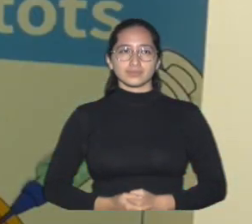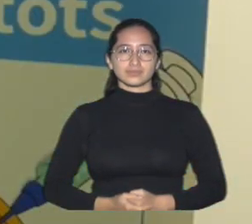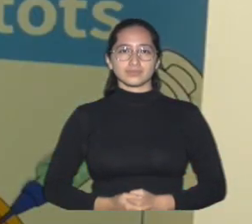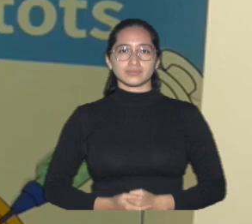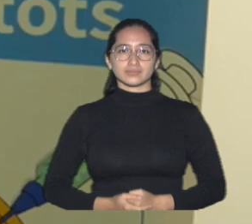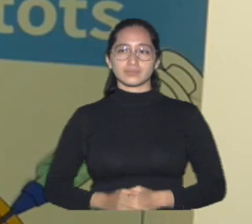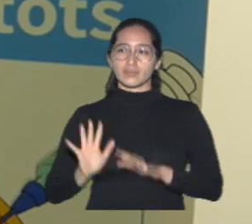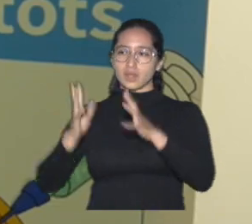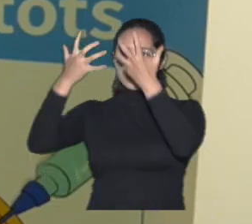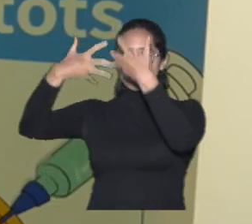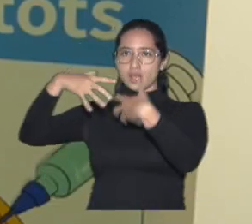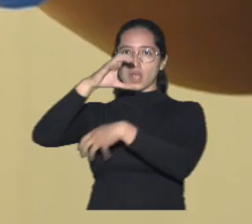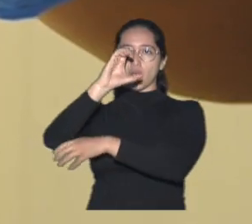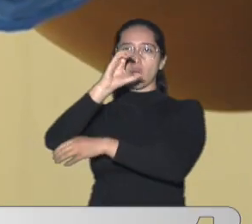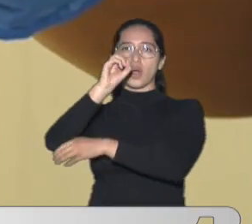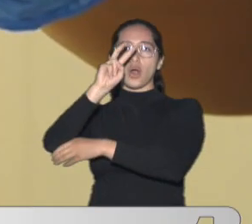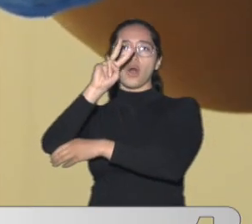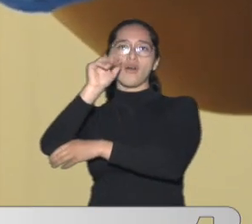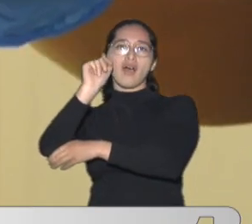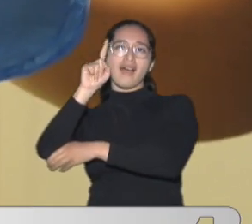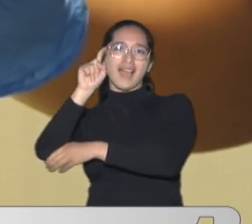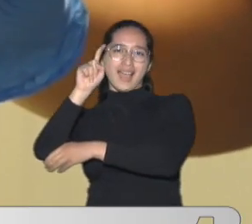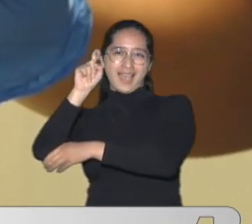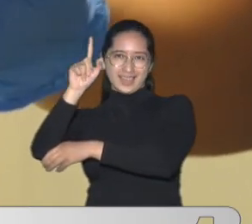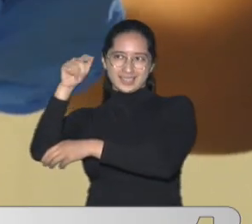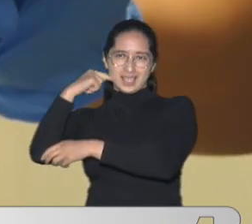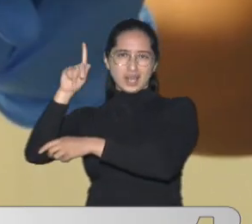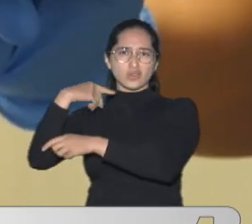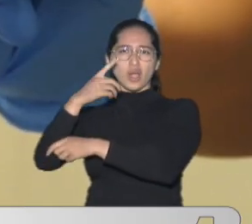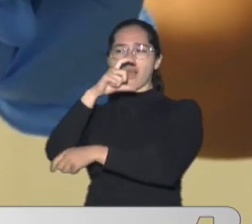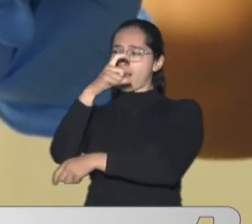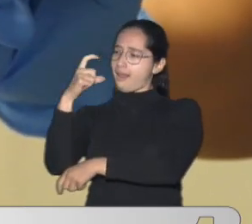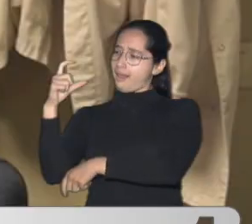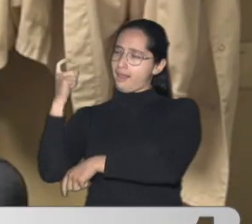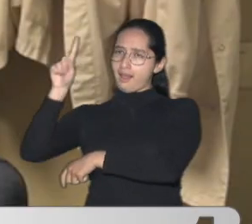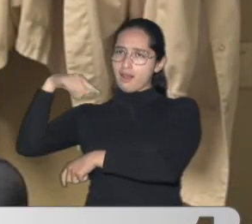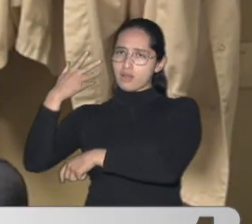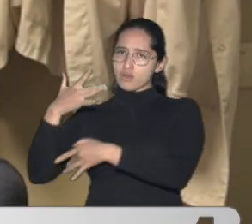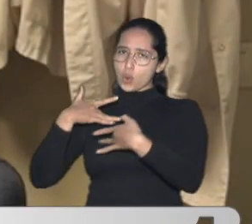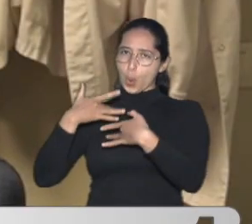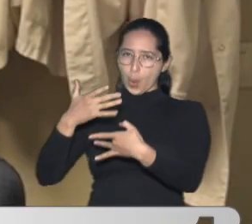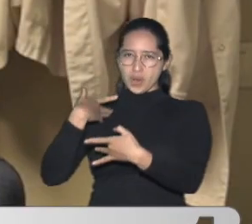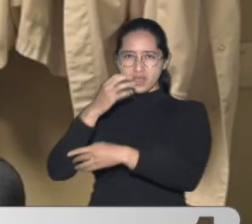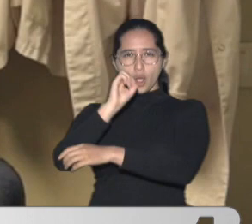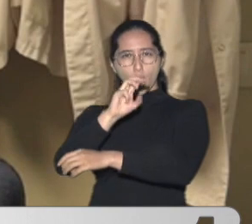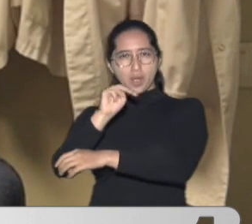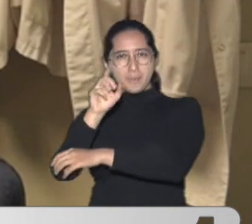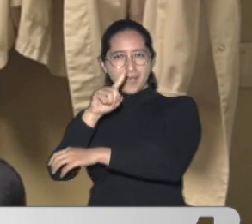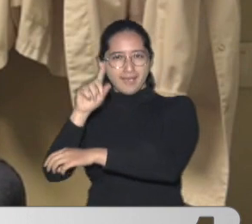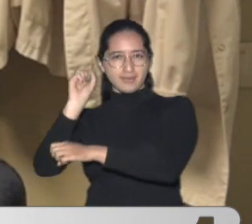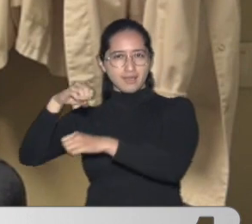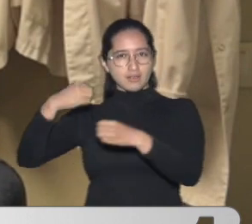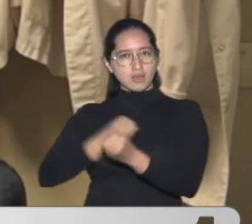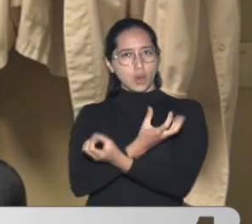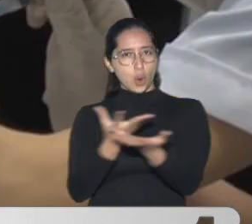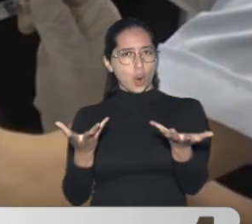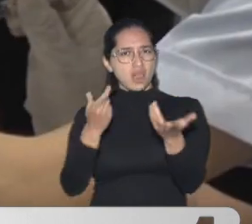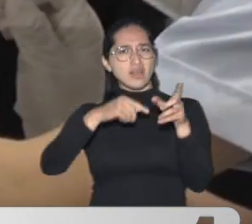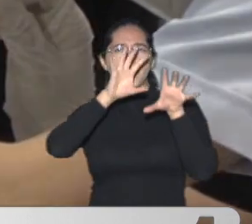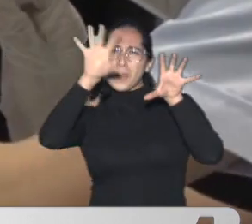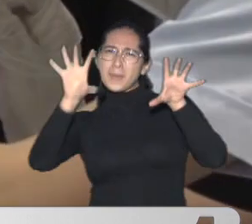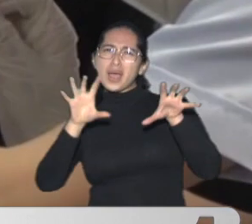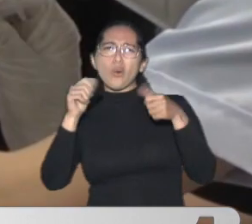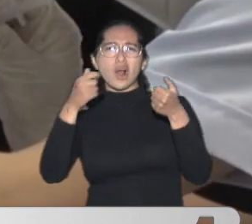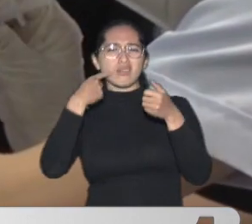COVAX Una iniciativa Liderada por la OMS Que busca garantizar El acceso A la vacuna Contra el COVID-19 A países en